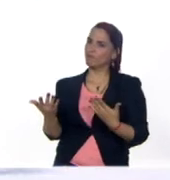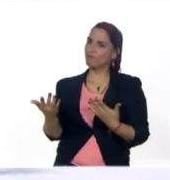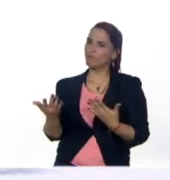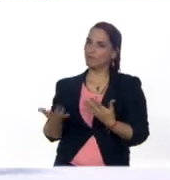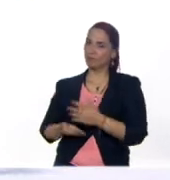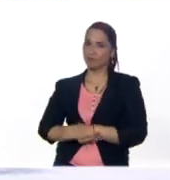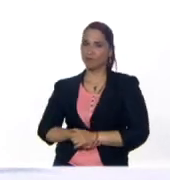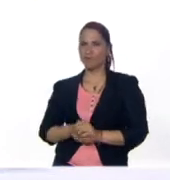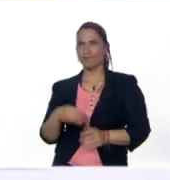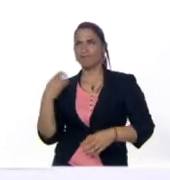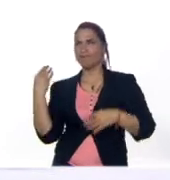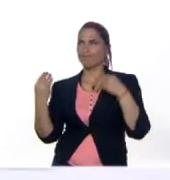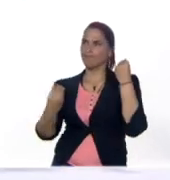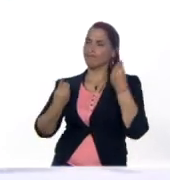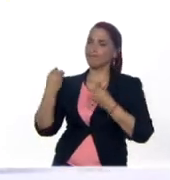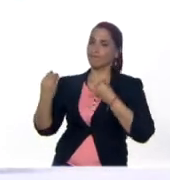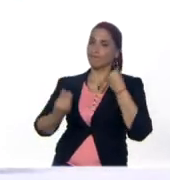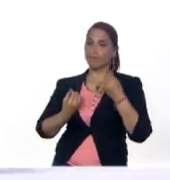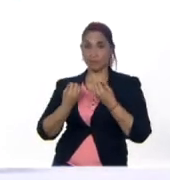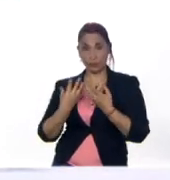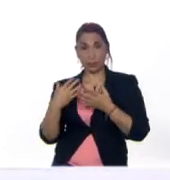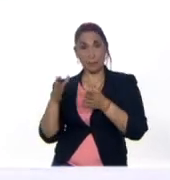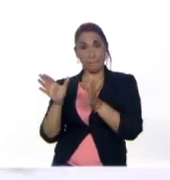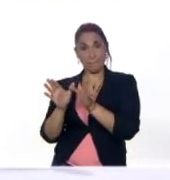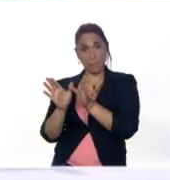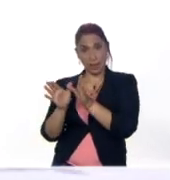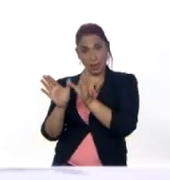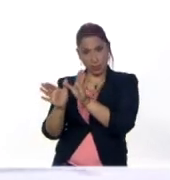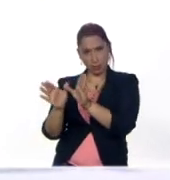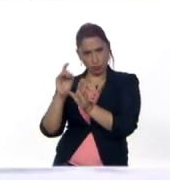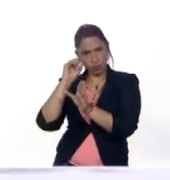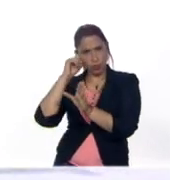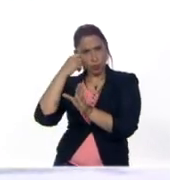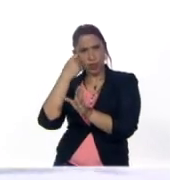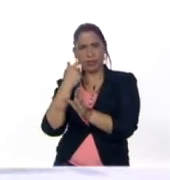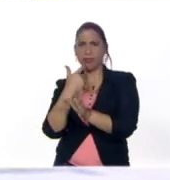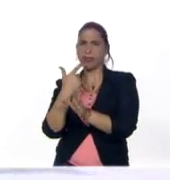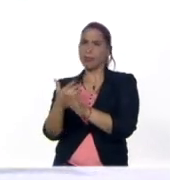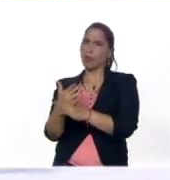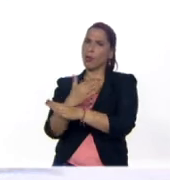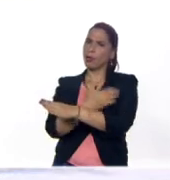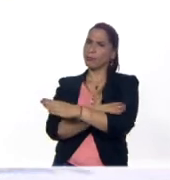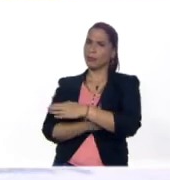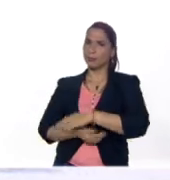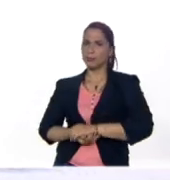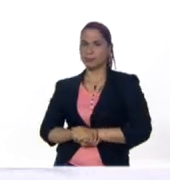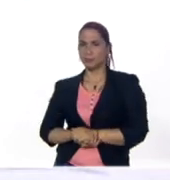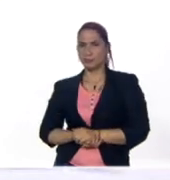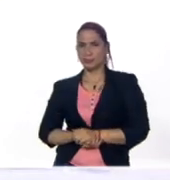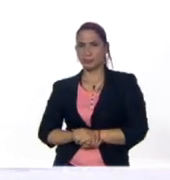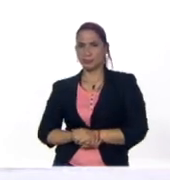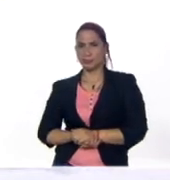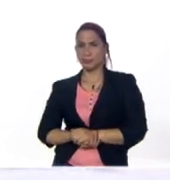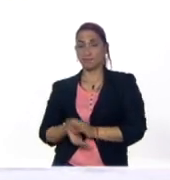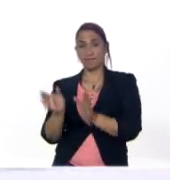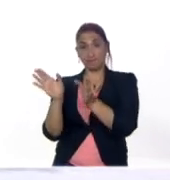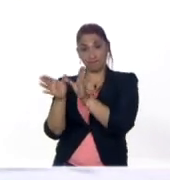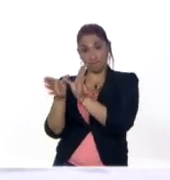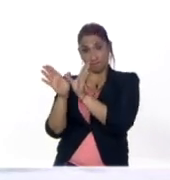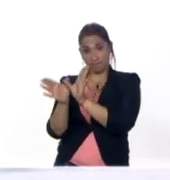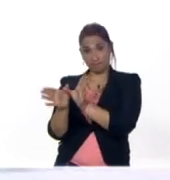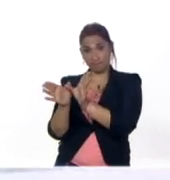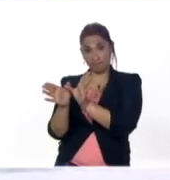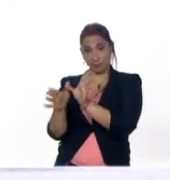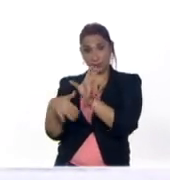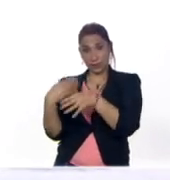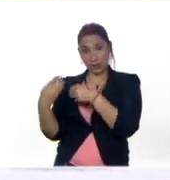¿por qué? qué? bueno esas mariposas ¿se recuerdan lo que nos dijo este el títere que las mariposas hicieron